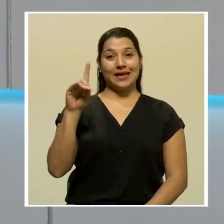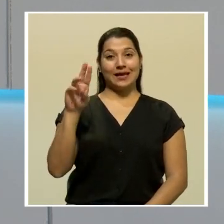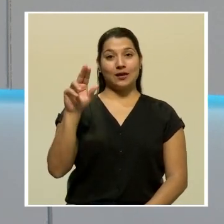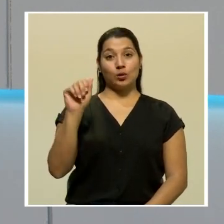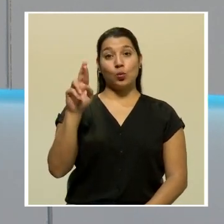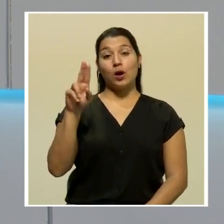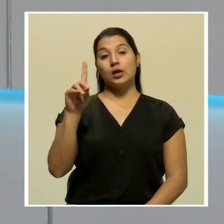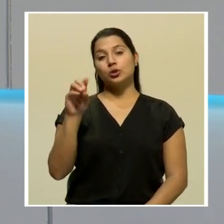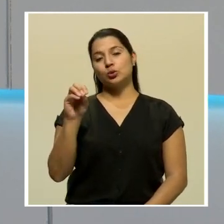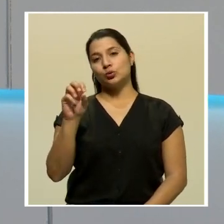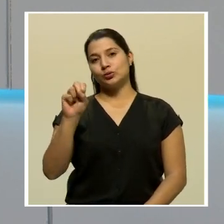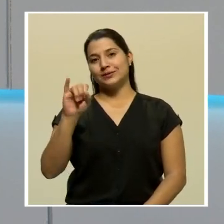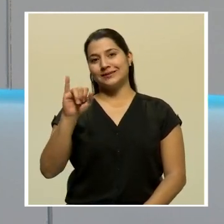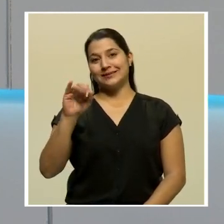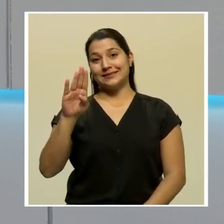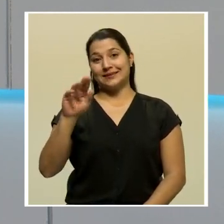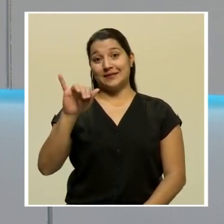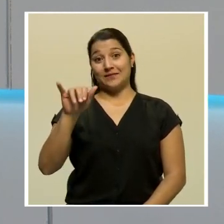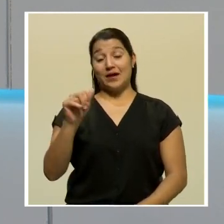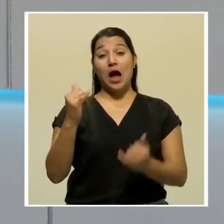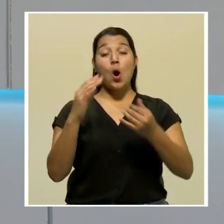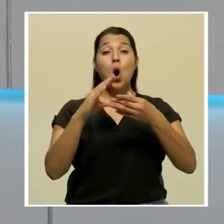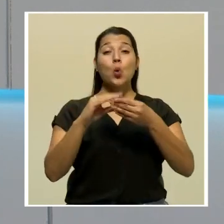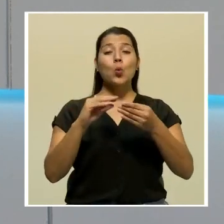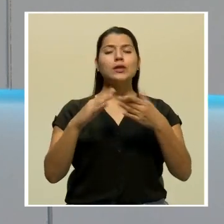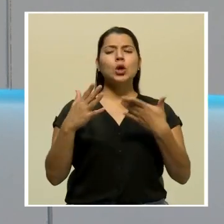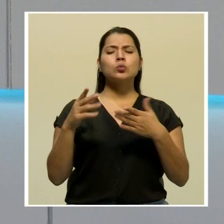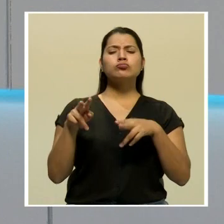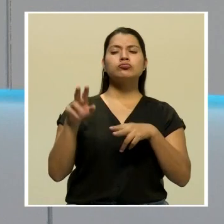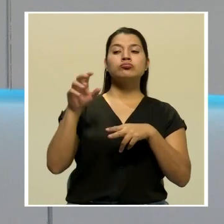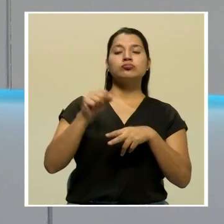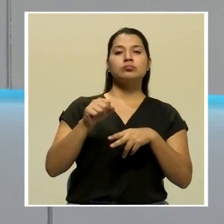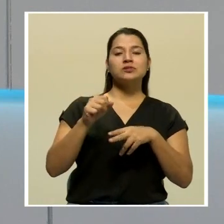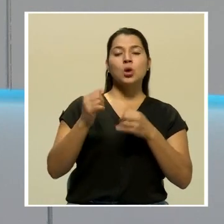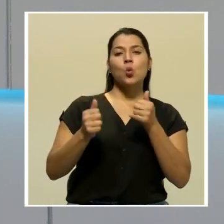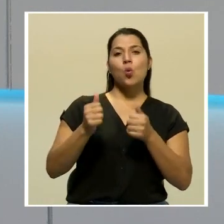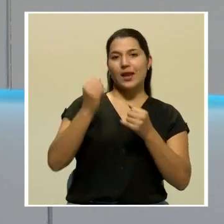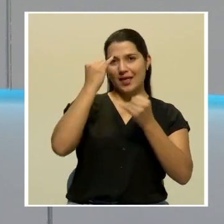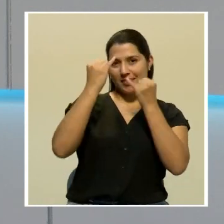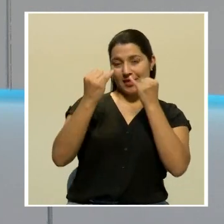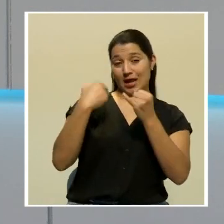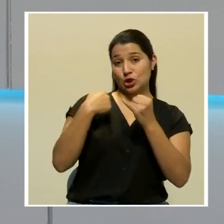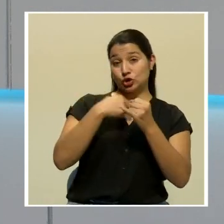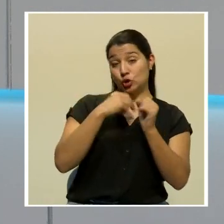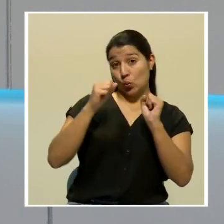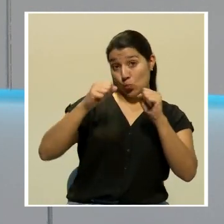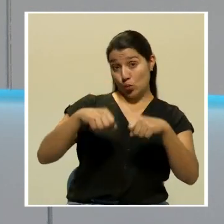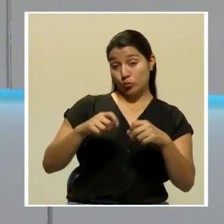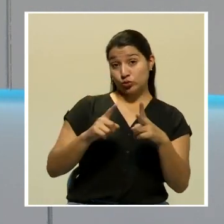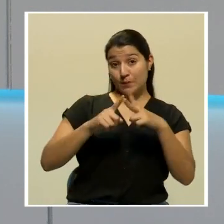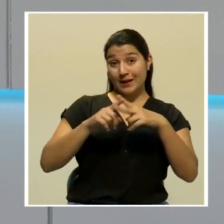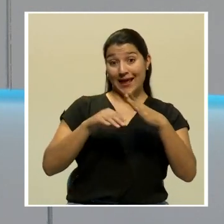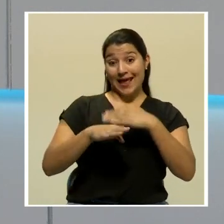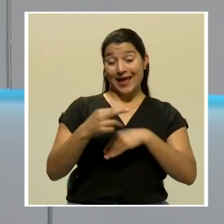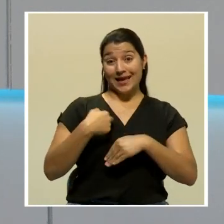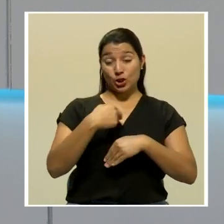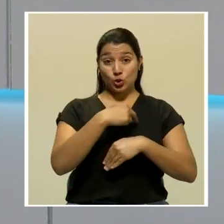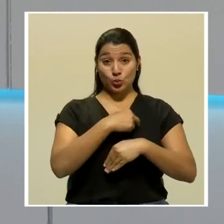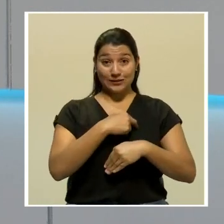Sibaja nos cuenta cómo identificar cuáles iniciativas podemos llevar adelante nuestros